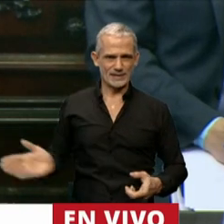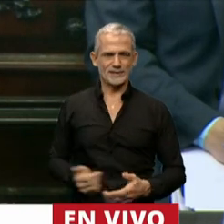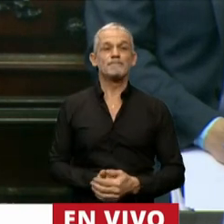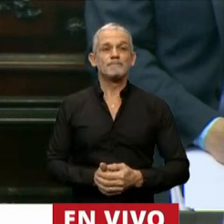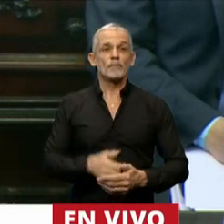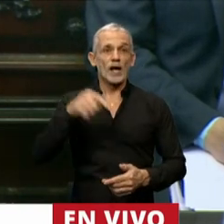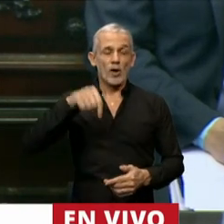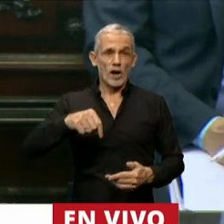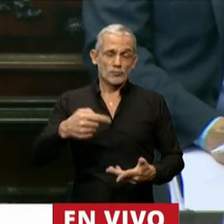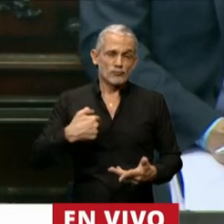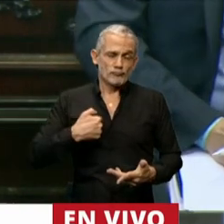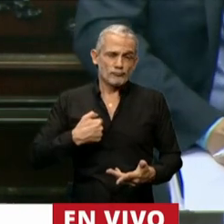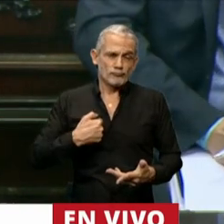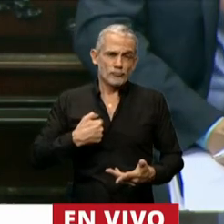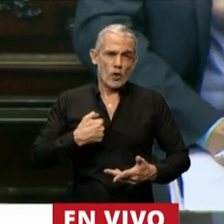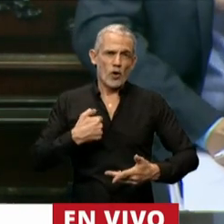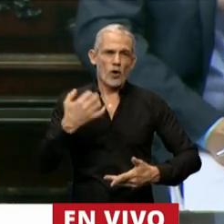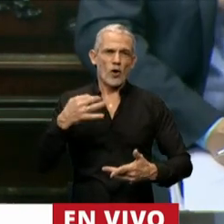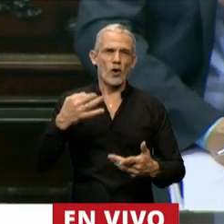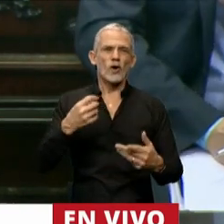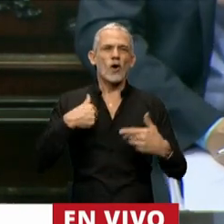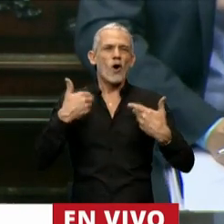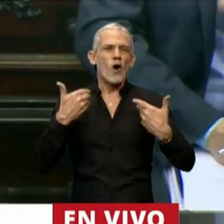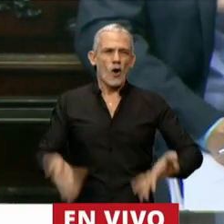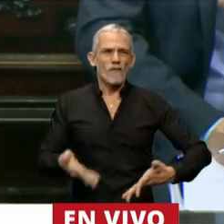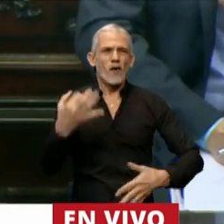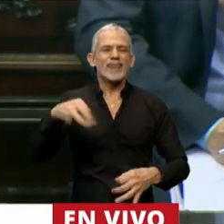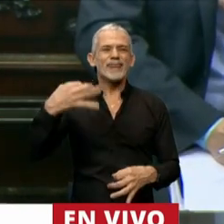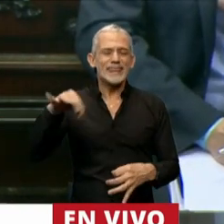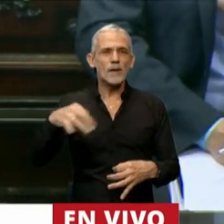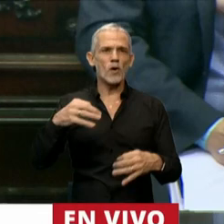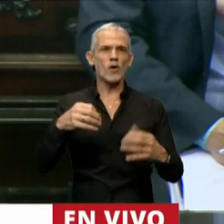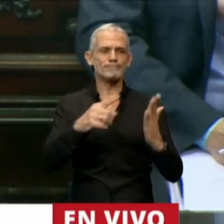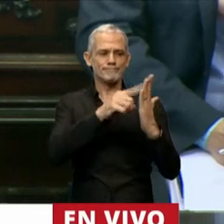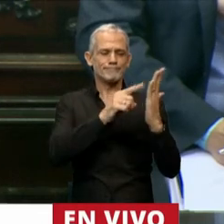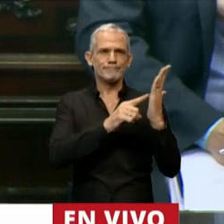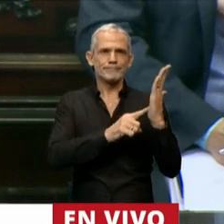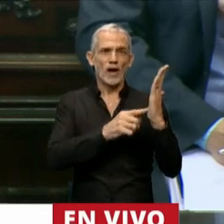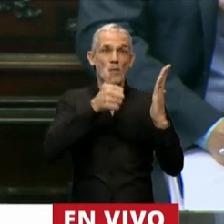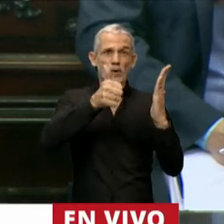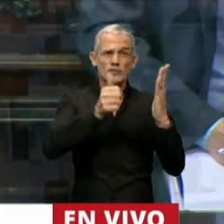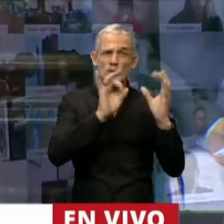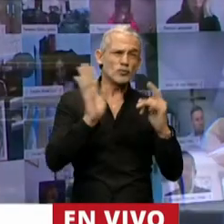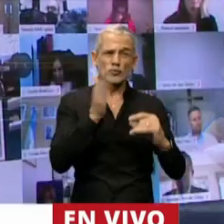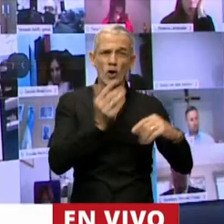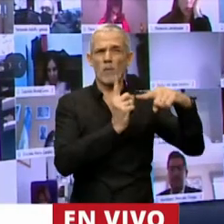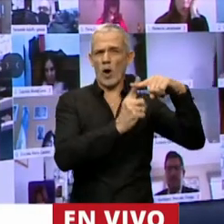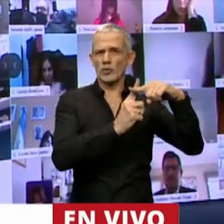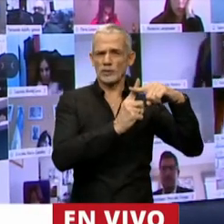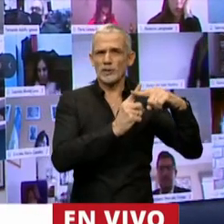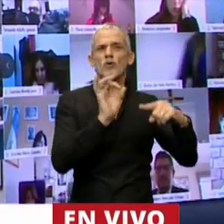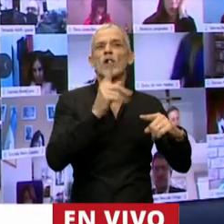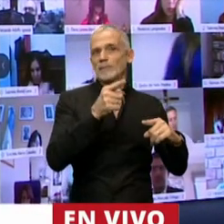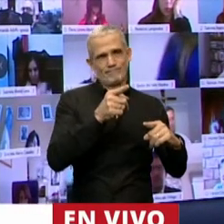Ahora, yo quedaría disconforme con este argumento si no les